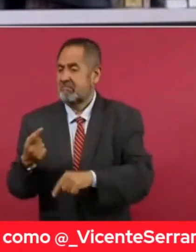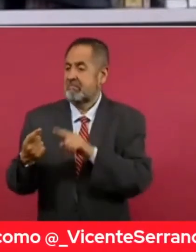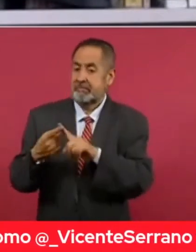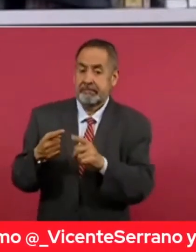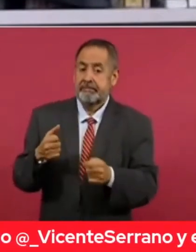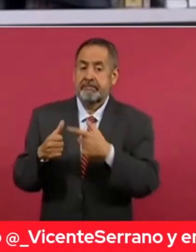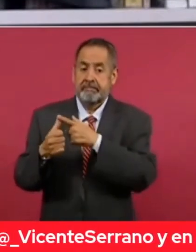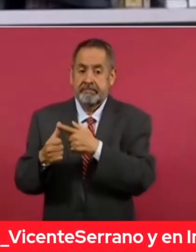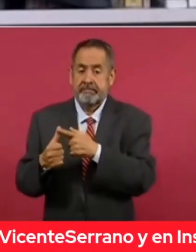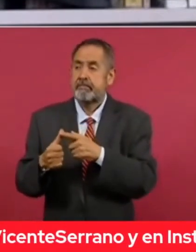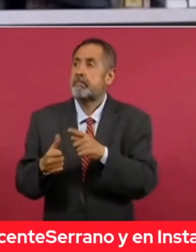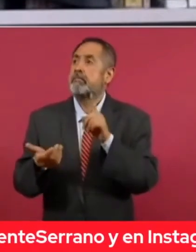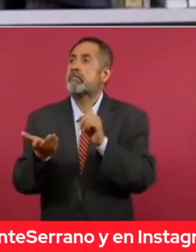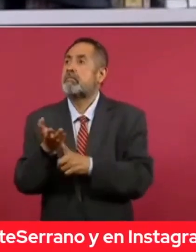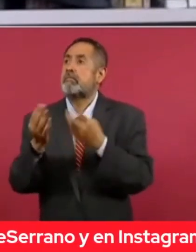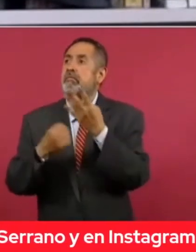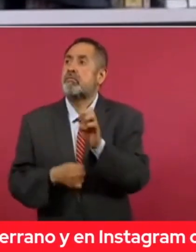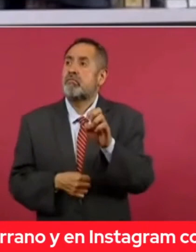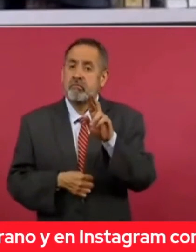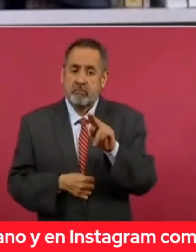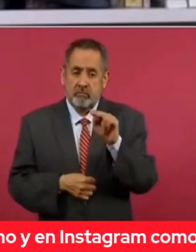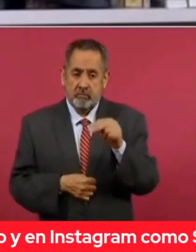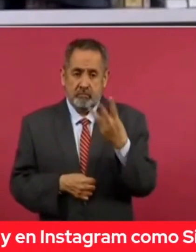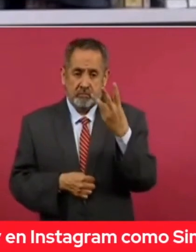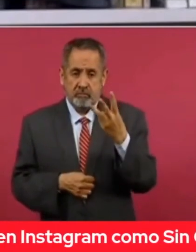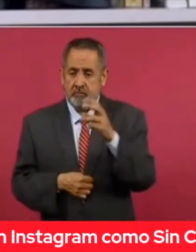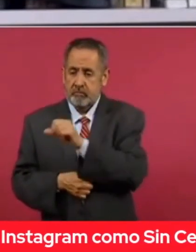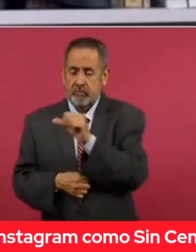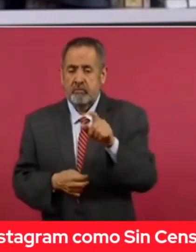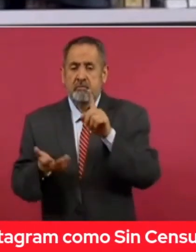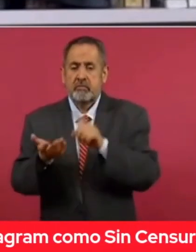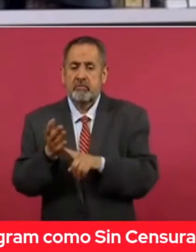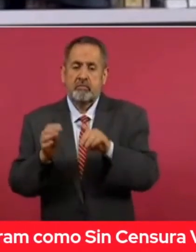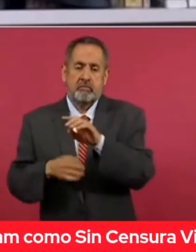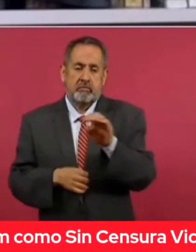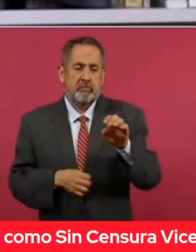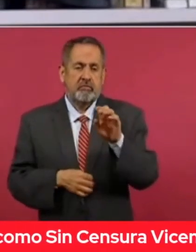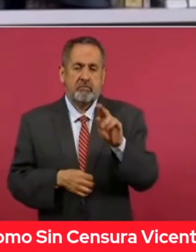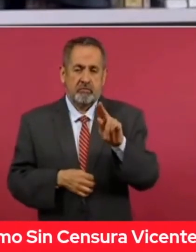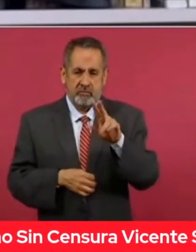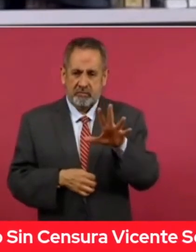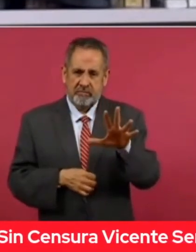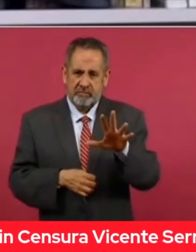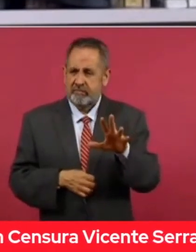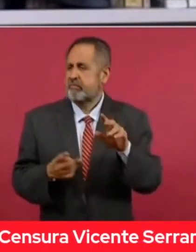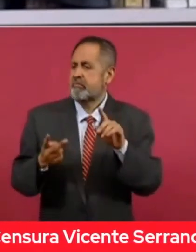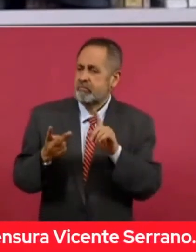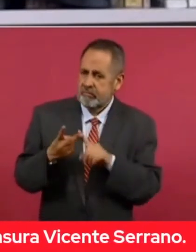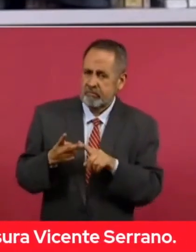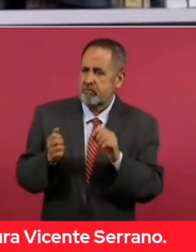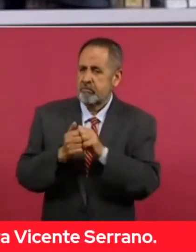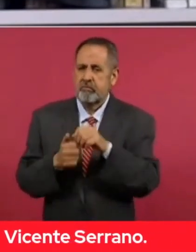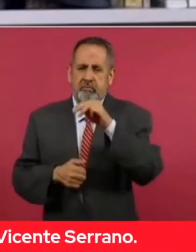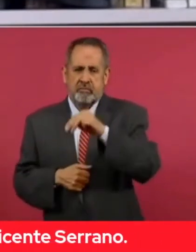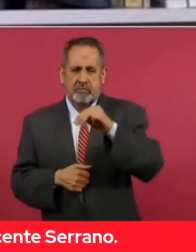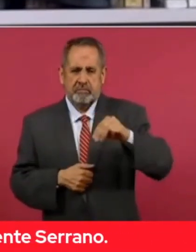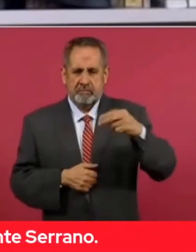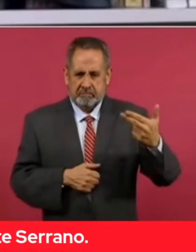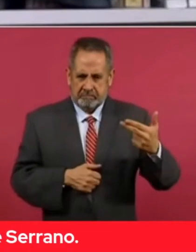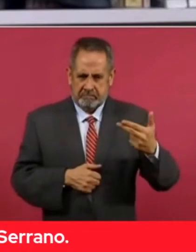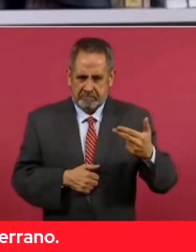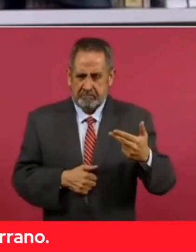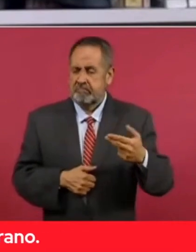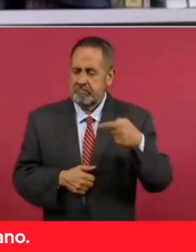vez fue en 1983 a 1985 con Miguel de la Madrid,